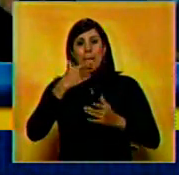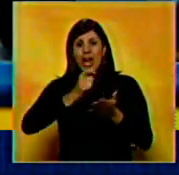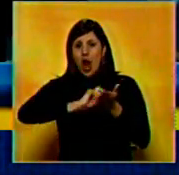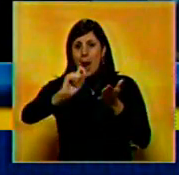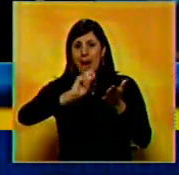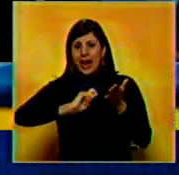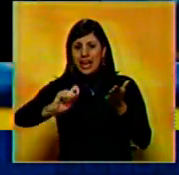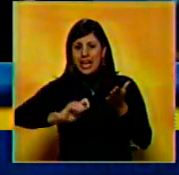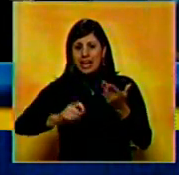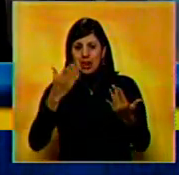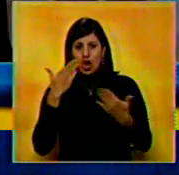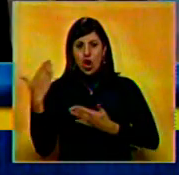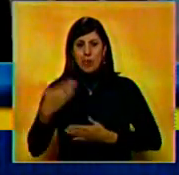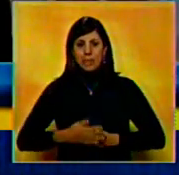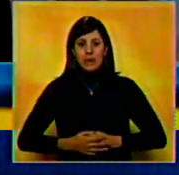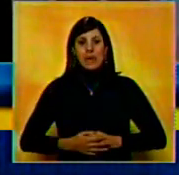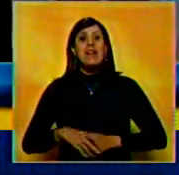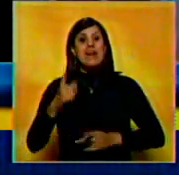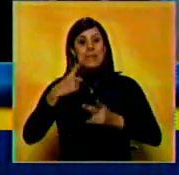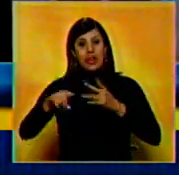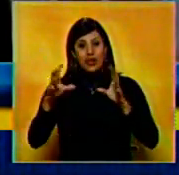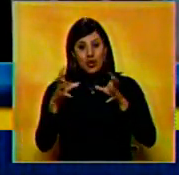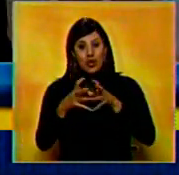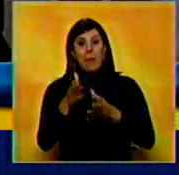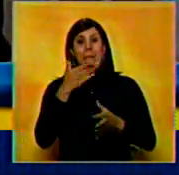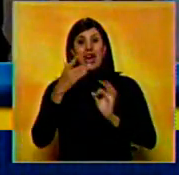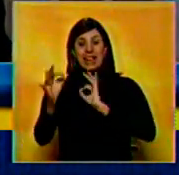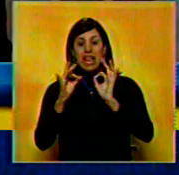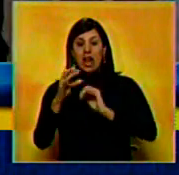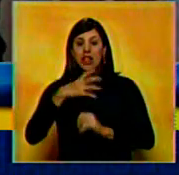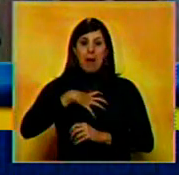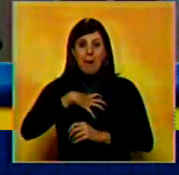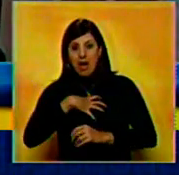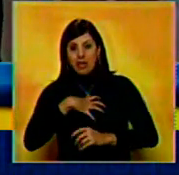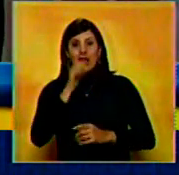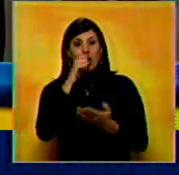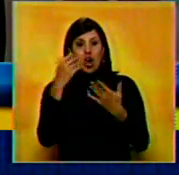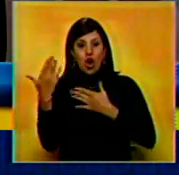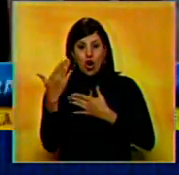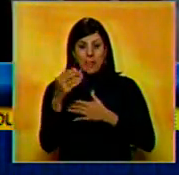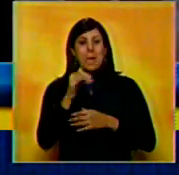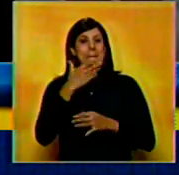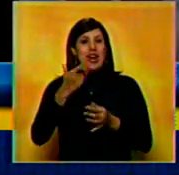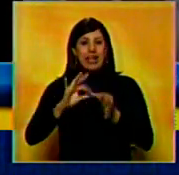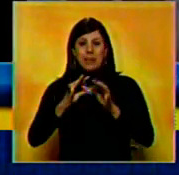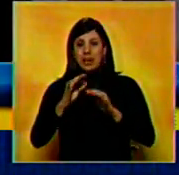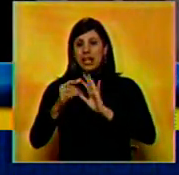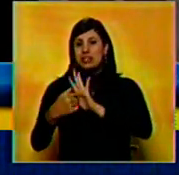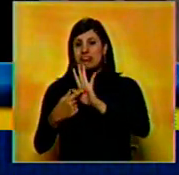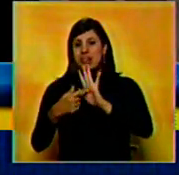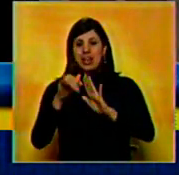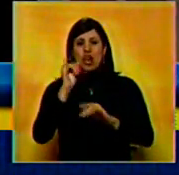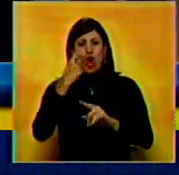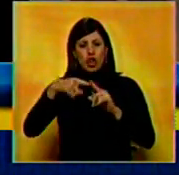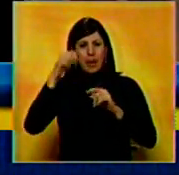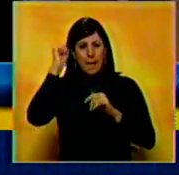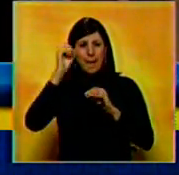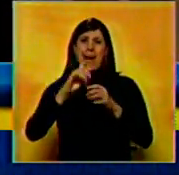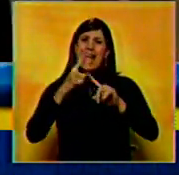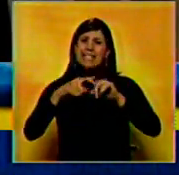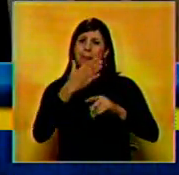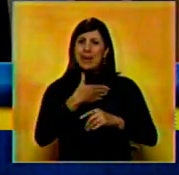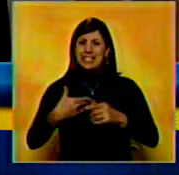Guión para Quentin Tarantino. Mientras que la categoría de Mejor Actor Dramático fue para Daniel DeLewis por su interpretación de Lincoln, el